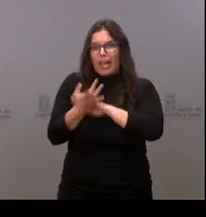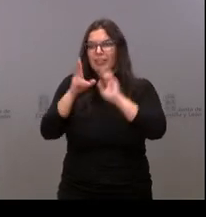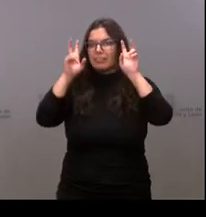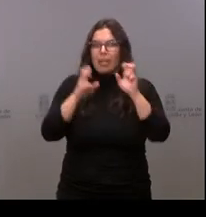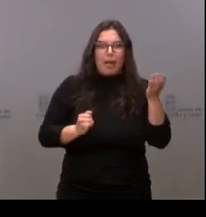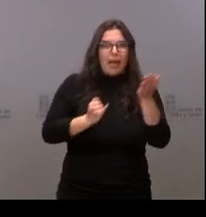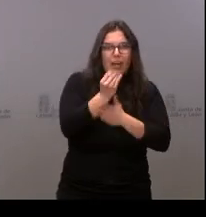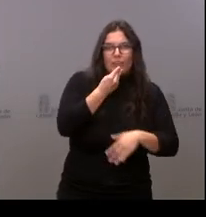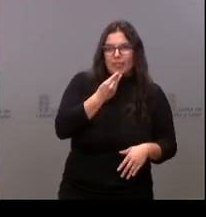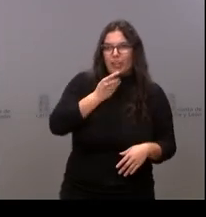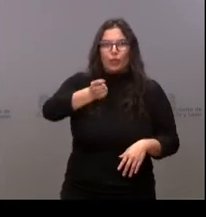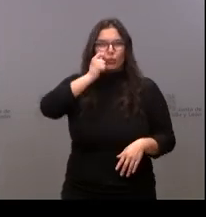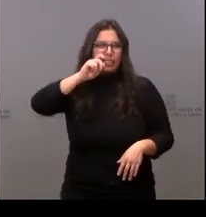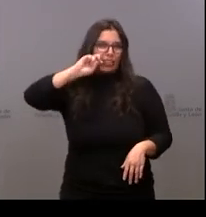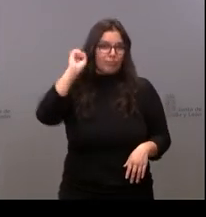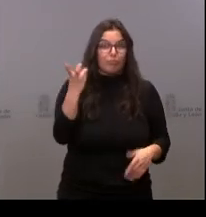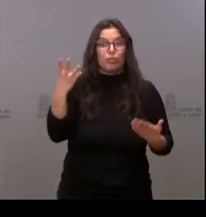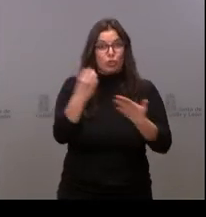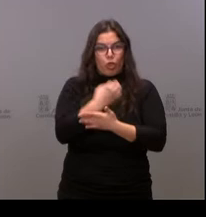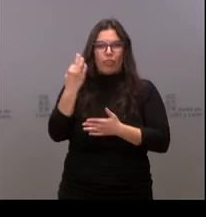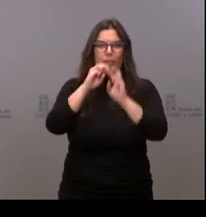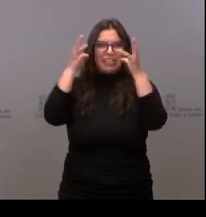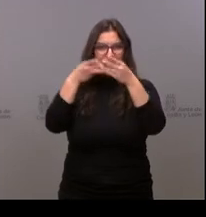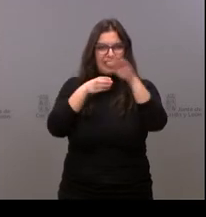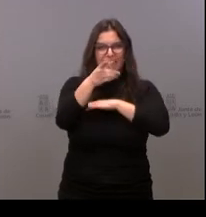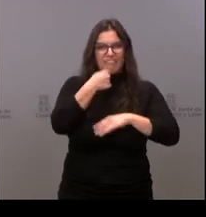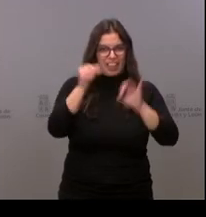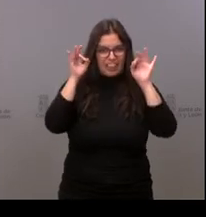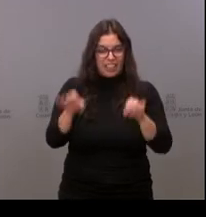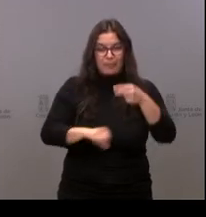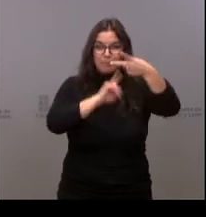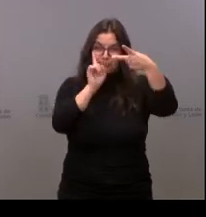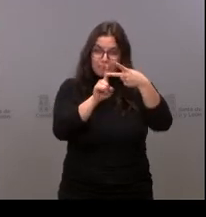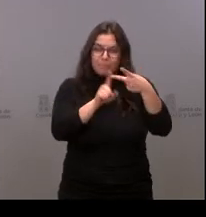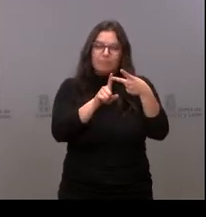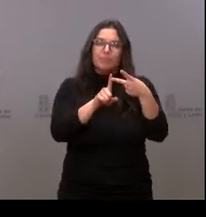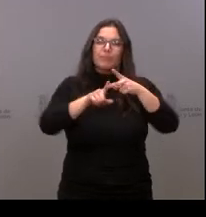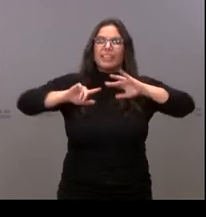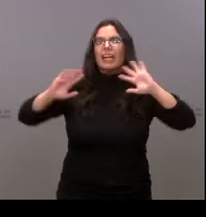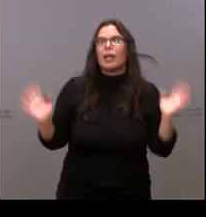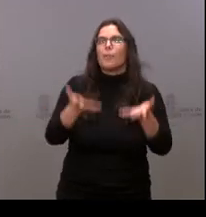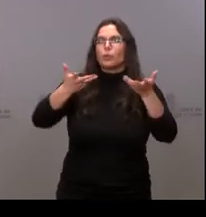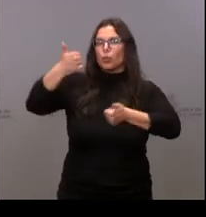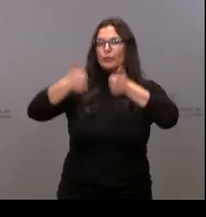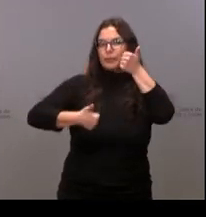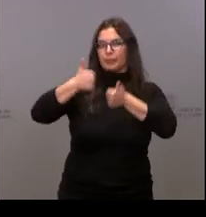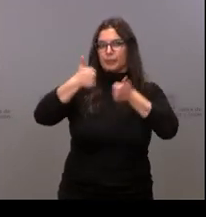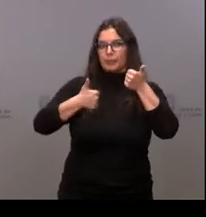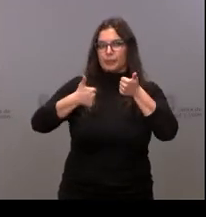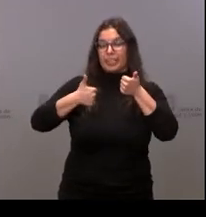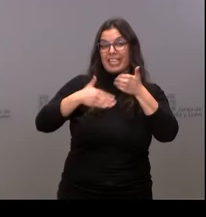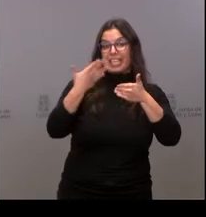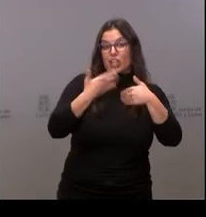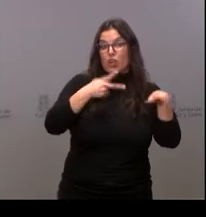turísticos, etcétera. El segundo eje es el del impulso a la competitividad, la